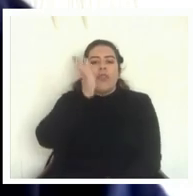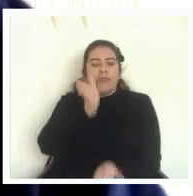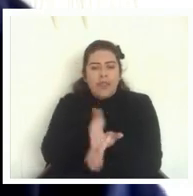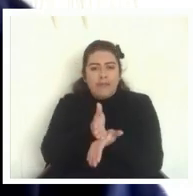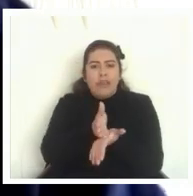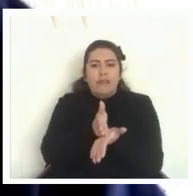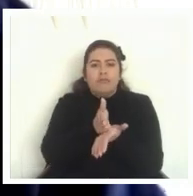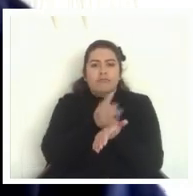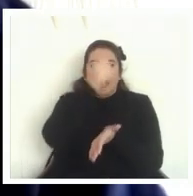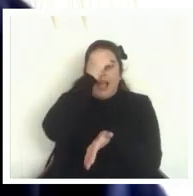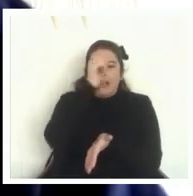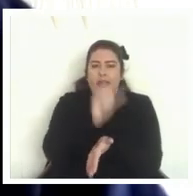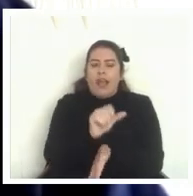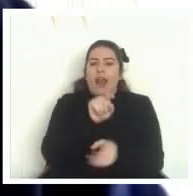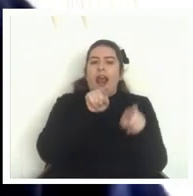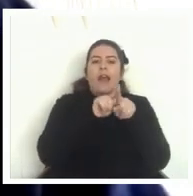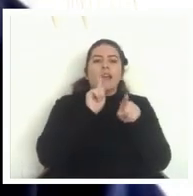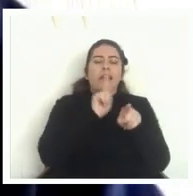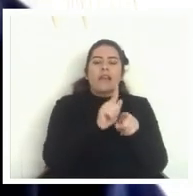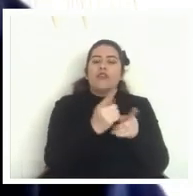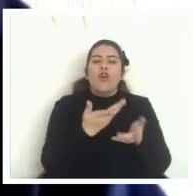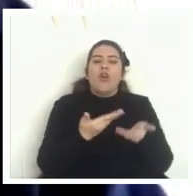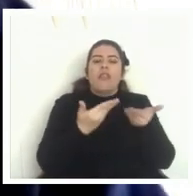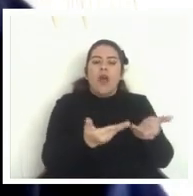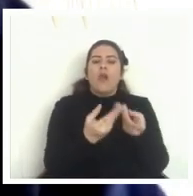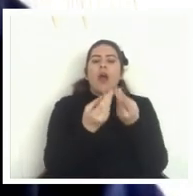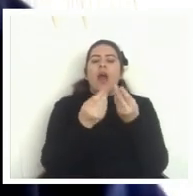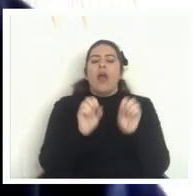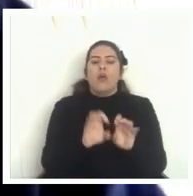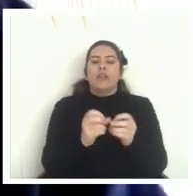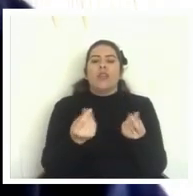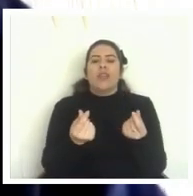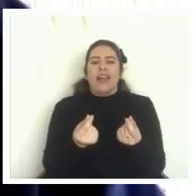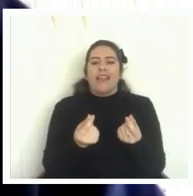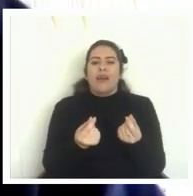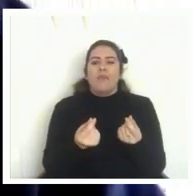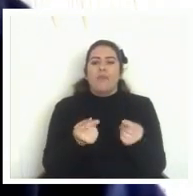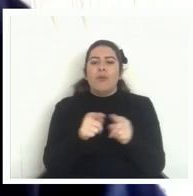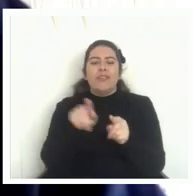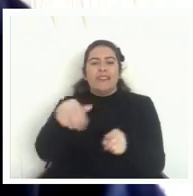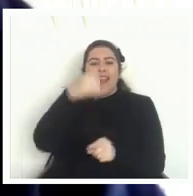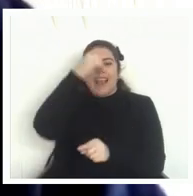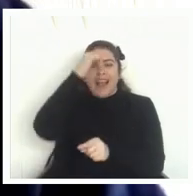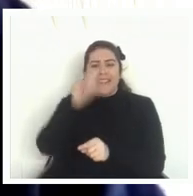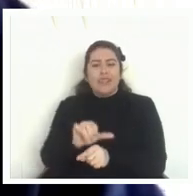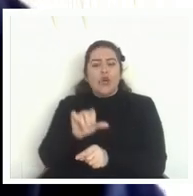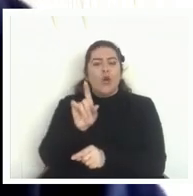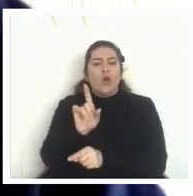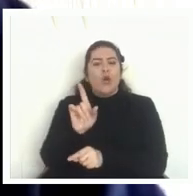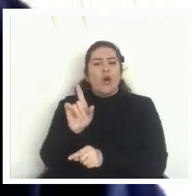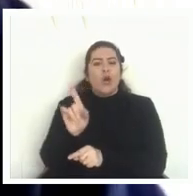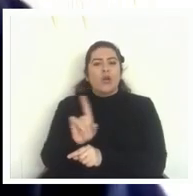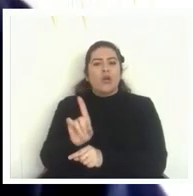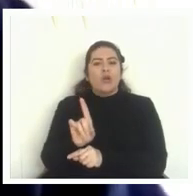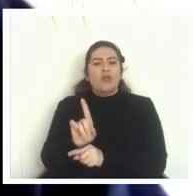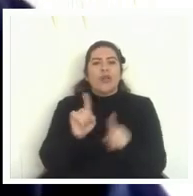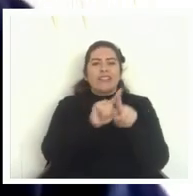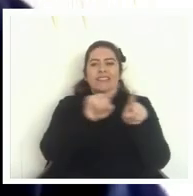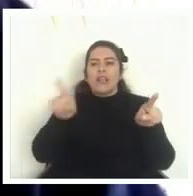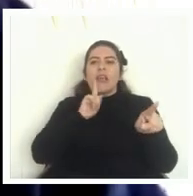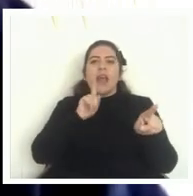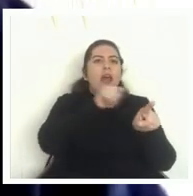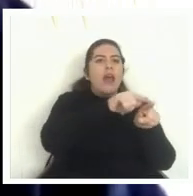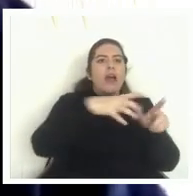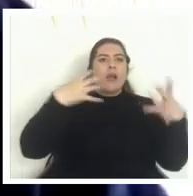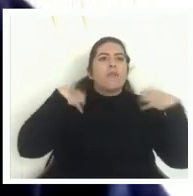siendo capaz de proveer educación de calidad pero hoy día ese castigo no está cayendo sobre el que tiene que caer está